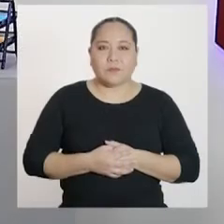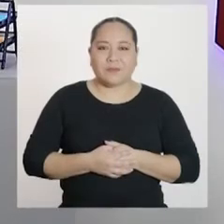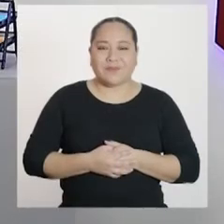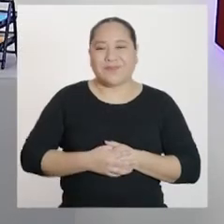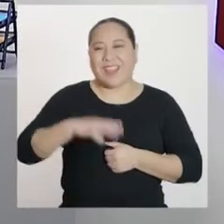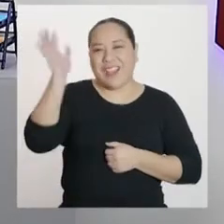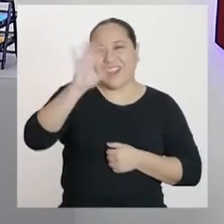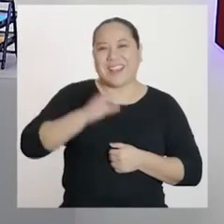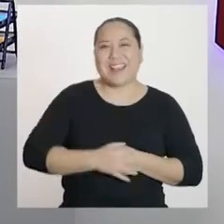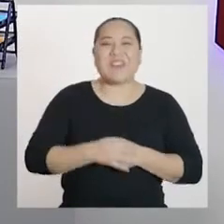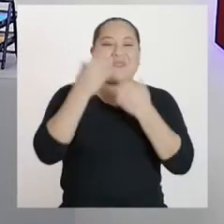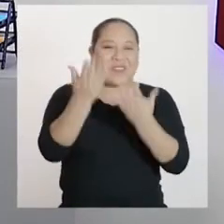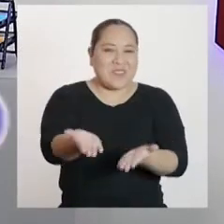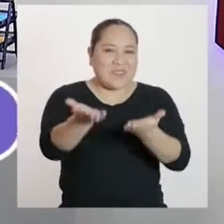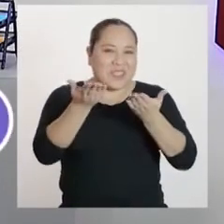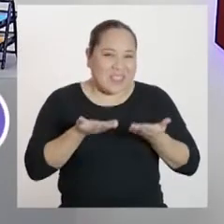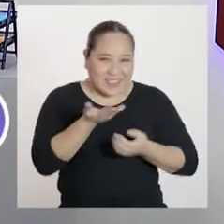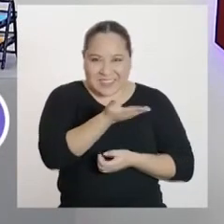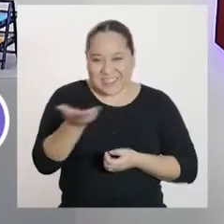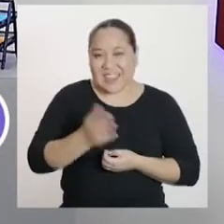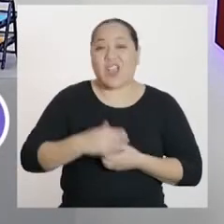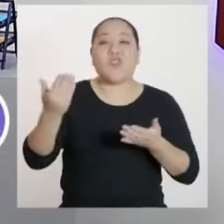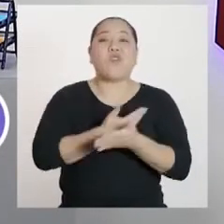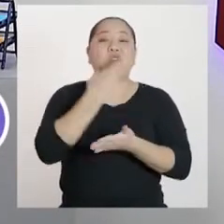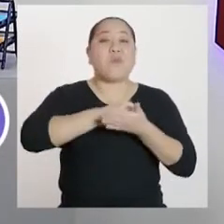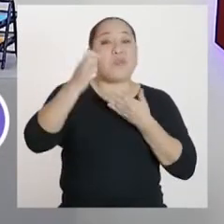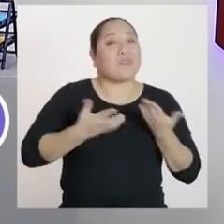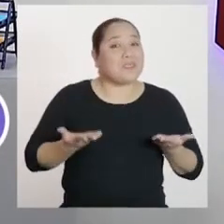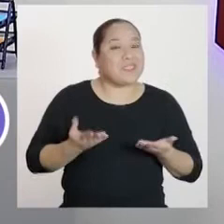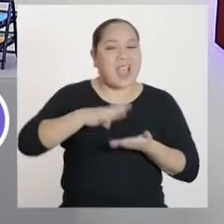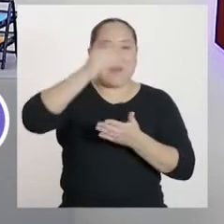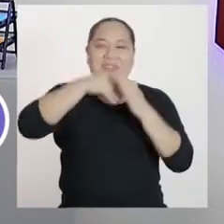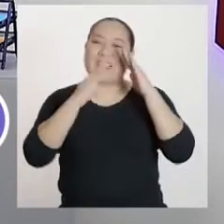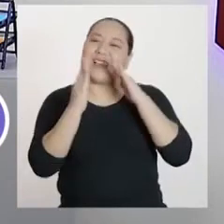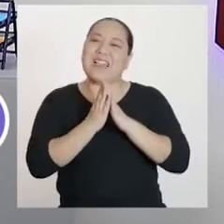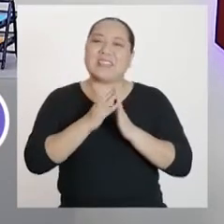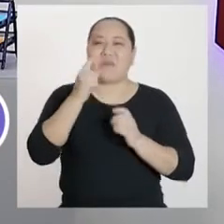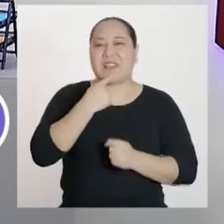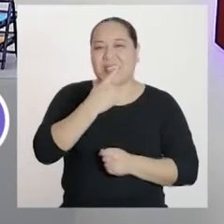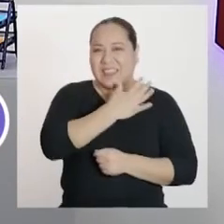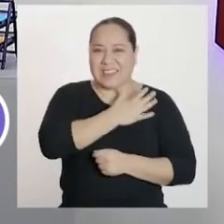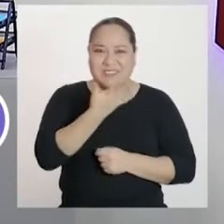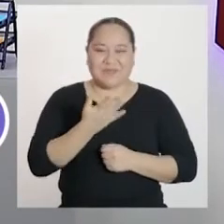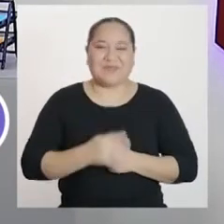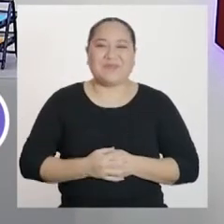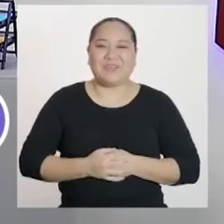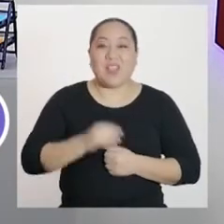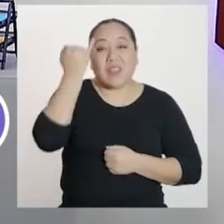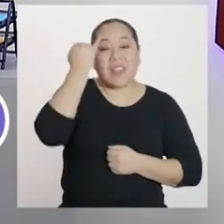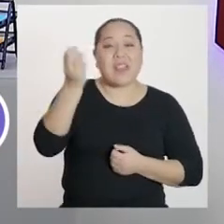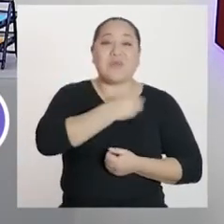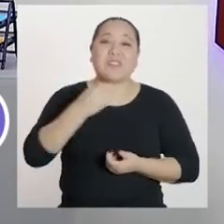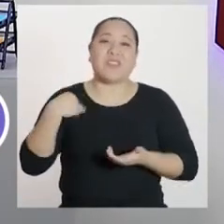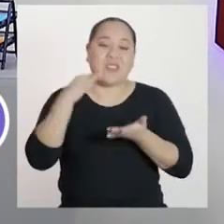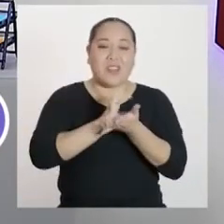Hola, sean bienvenidas y bienvenidos a un nuevo programa de... Aprendo en Casa para quinto de secundaria. Una iniciativa